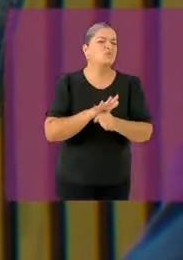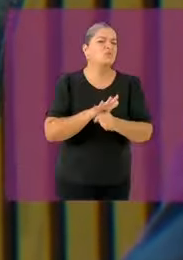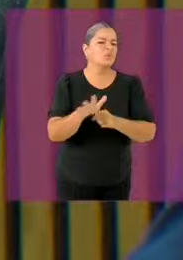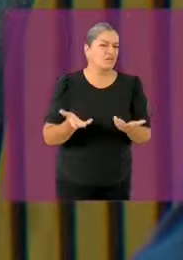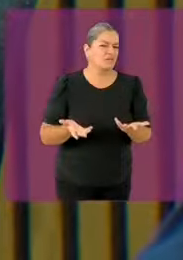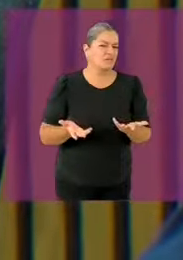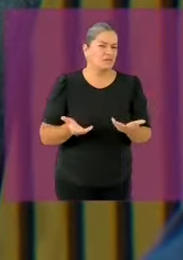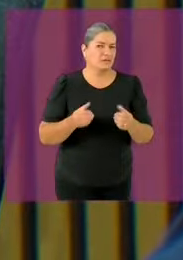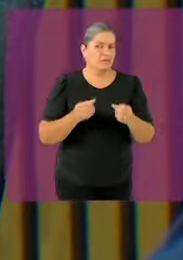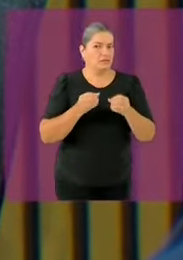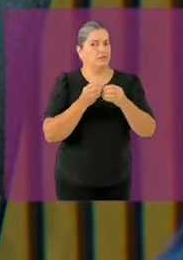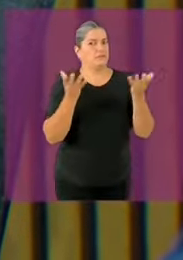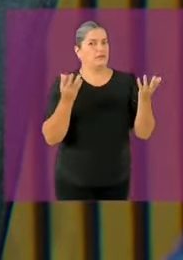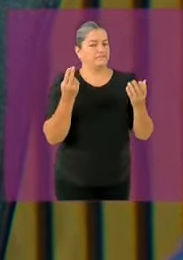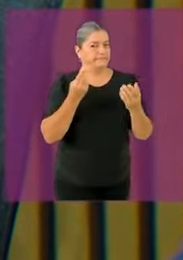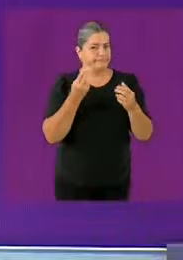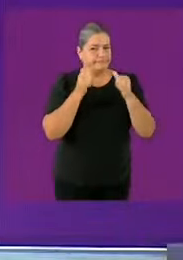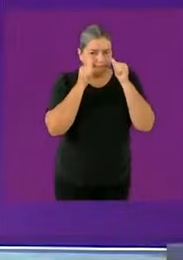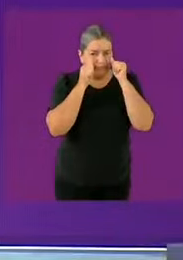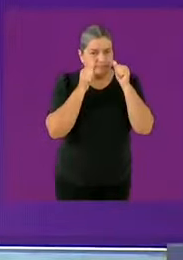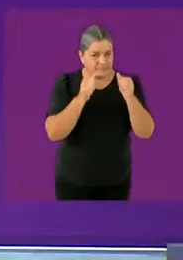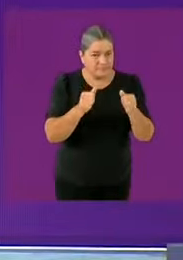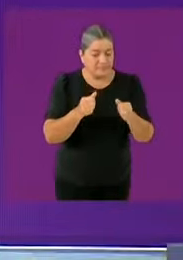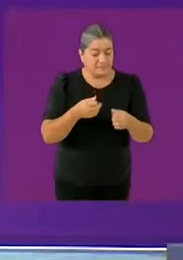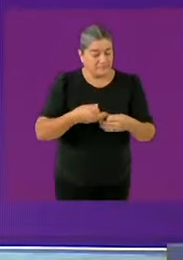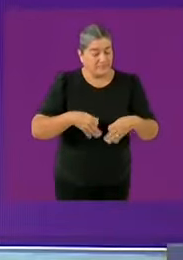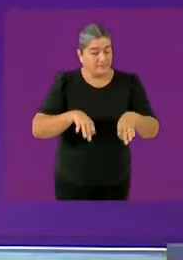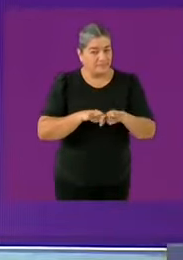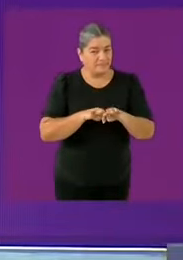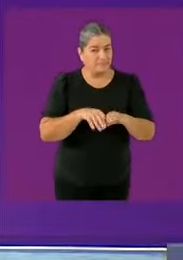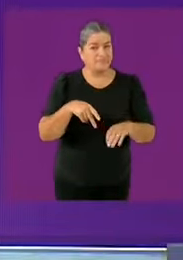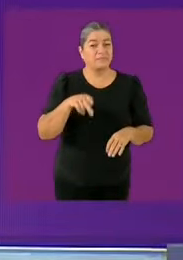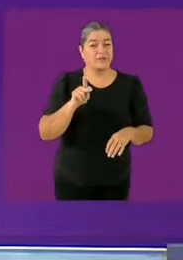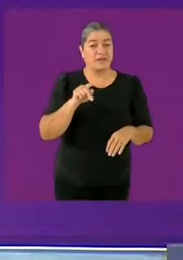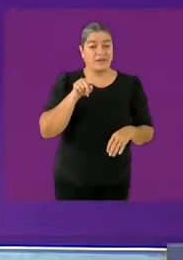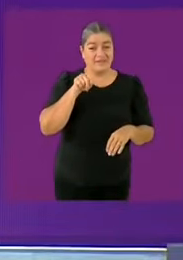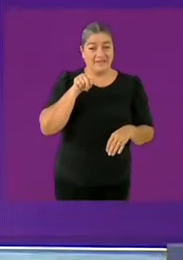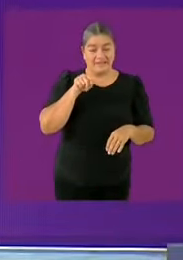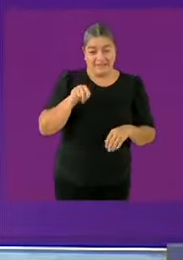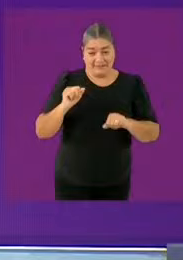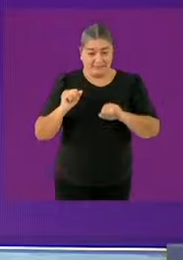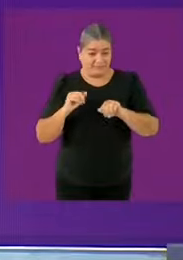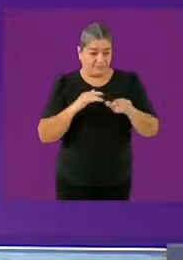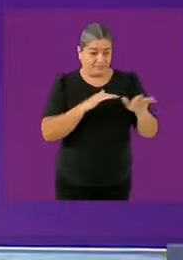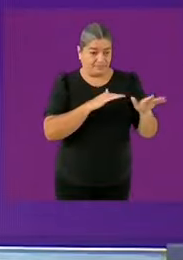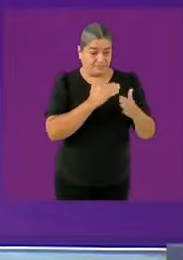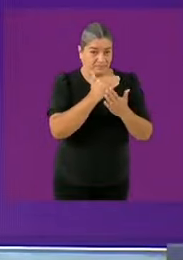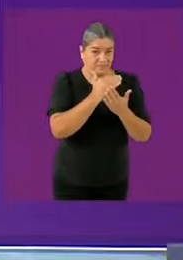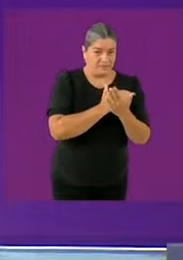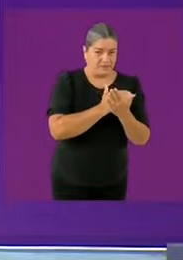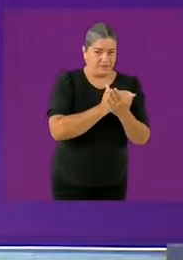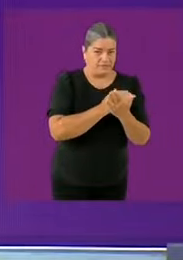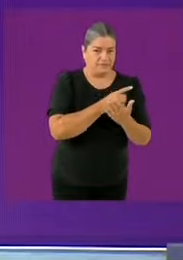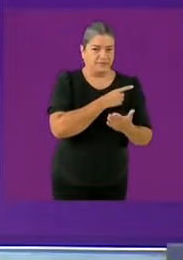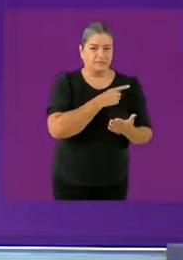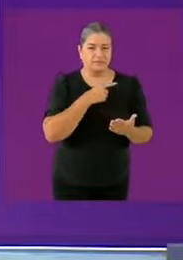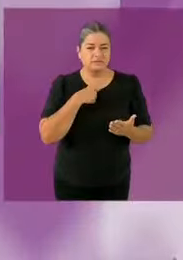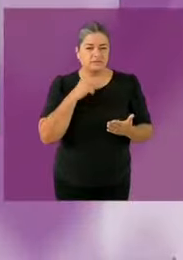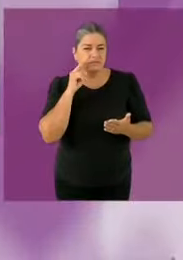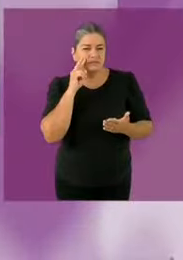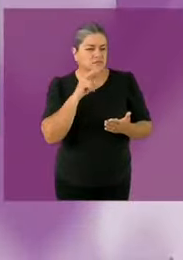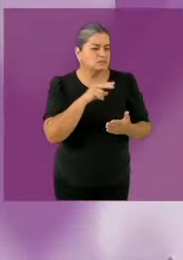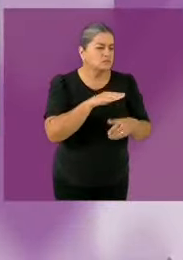disminuir la migración si no se atienden las causas. Y las causas de la migración son esencialmente la pobreza,